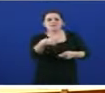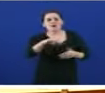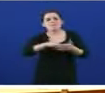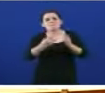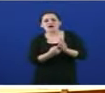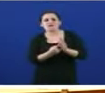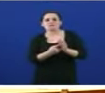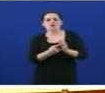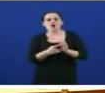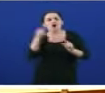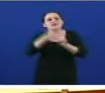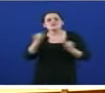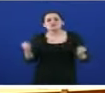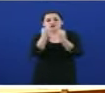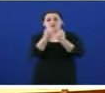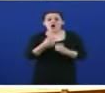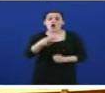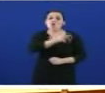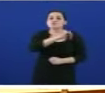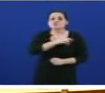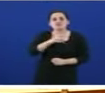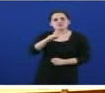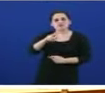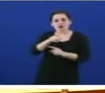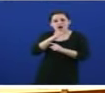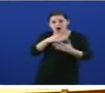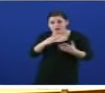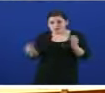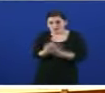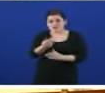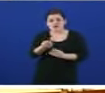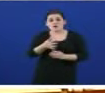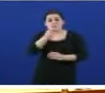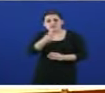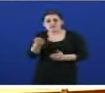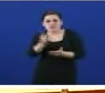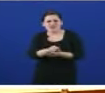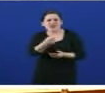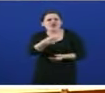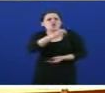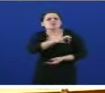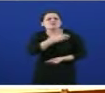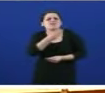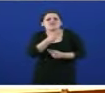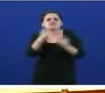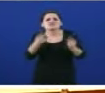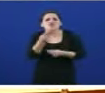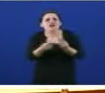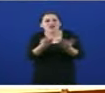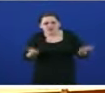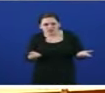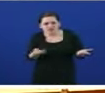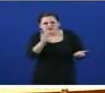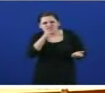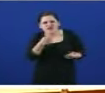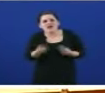O se volveu a prometer outra vez ese plano para os próximos meses. Que fixión este ano, señor Feijón? O único que fixión este ano foi